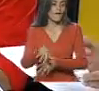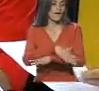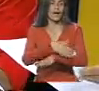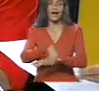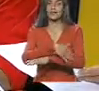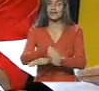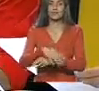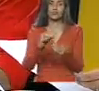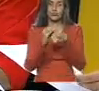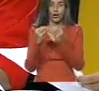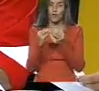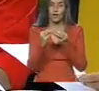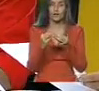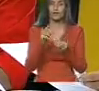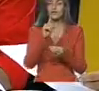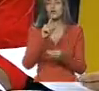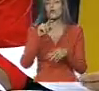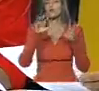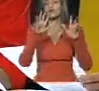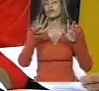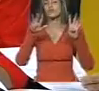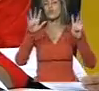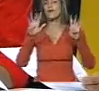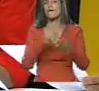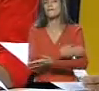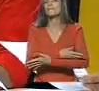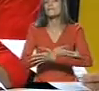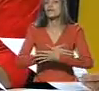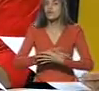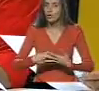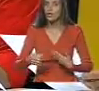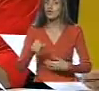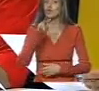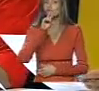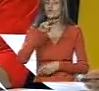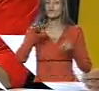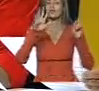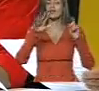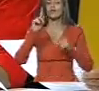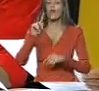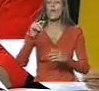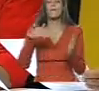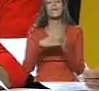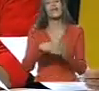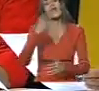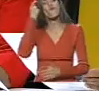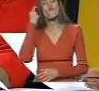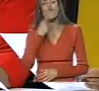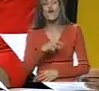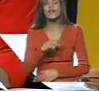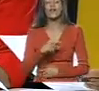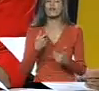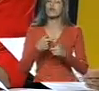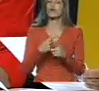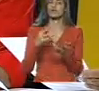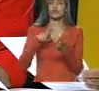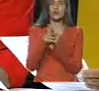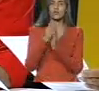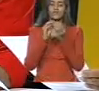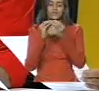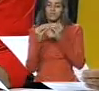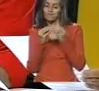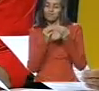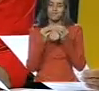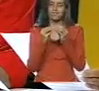se está aprobando 189 millones 261 mil bolívares. Y como si fuera poco ensaneamiento,